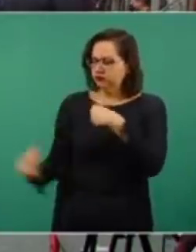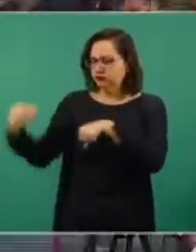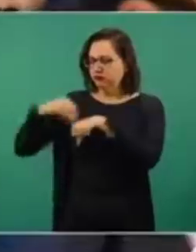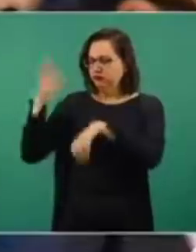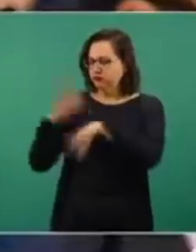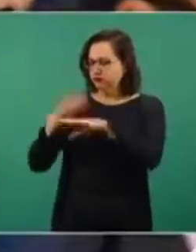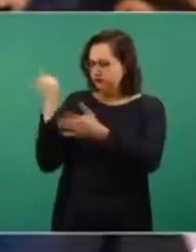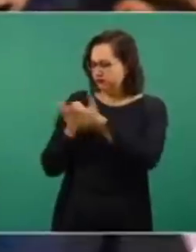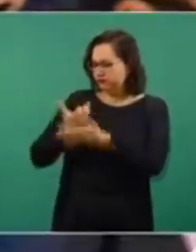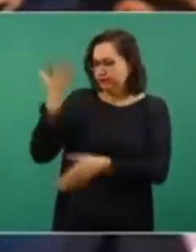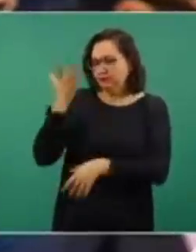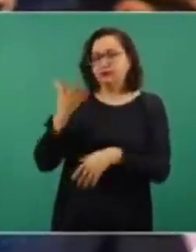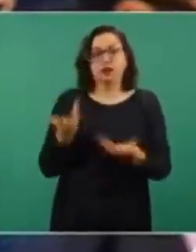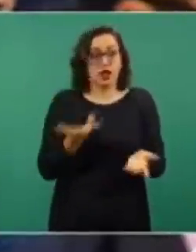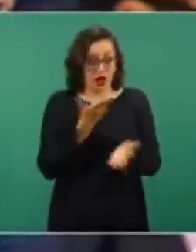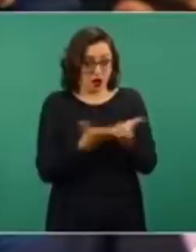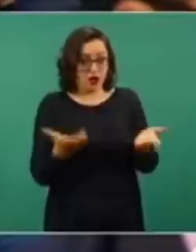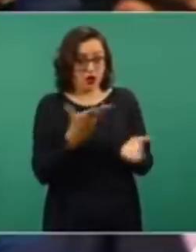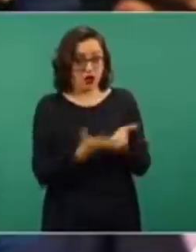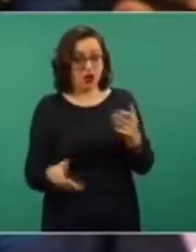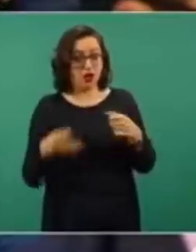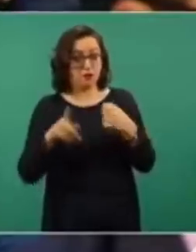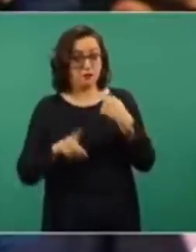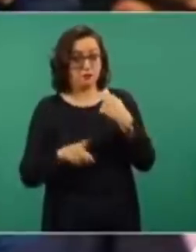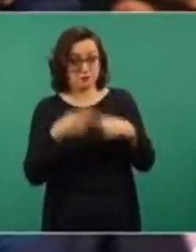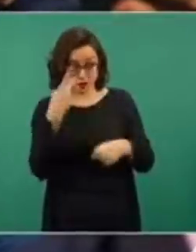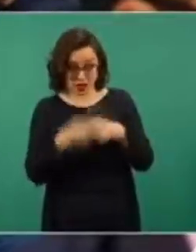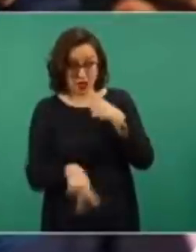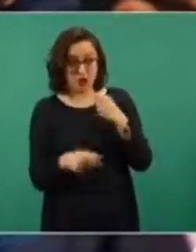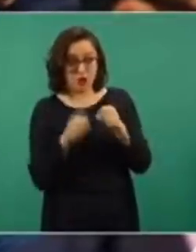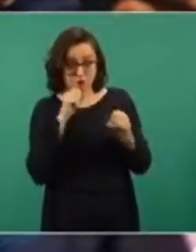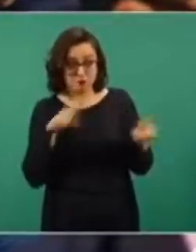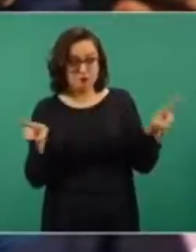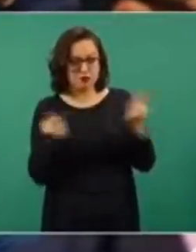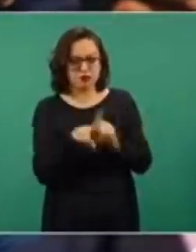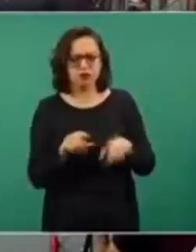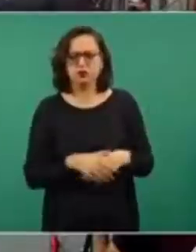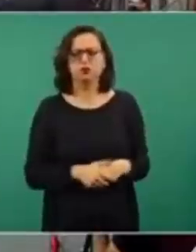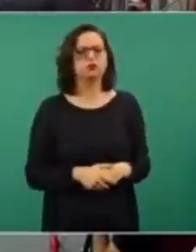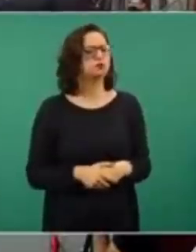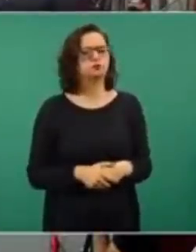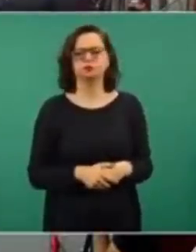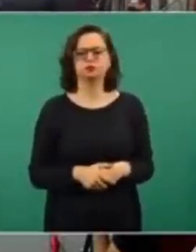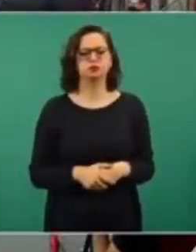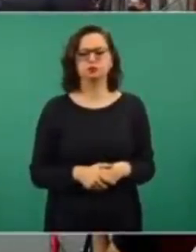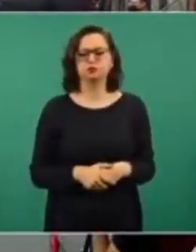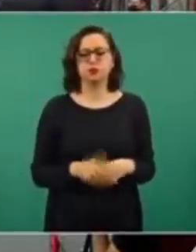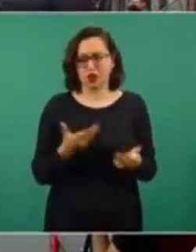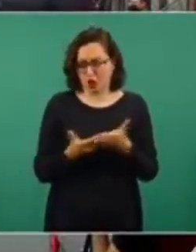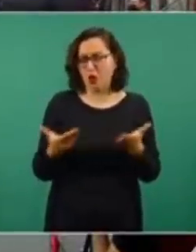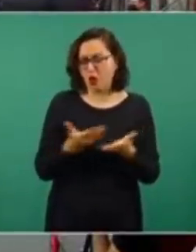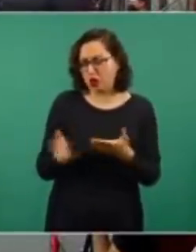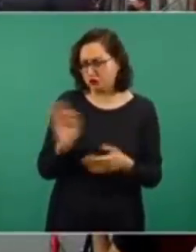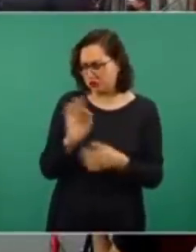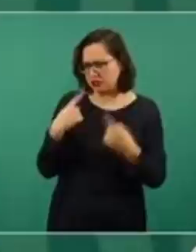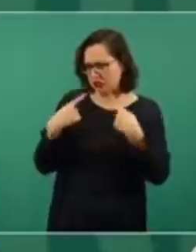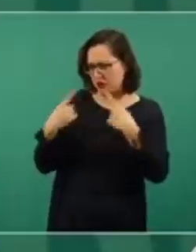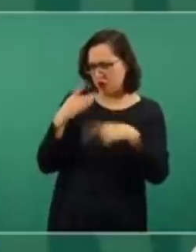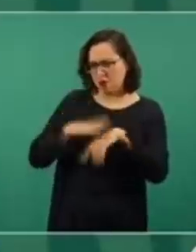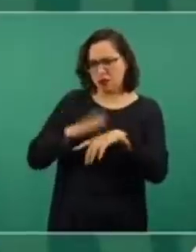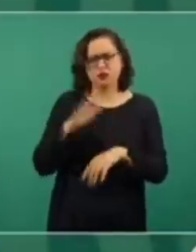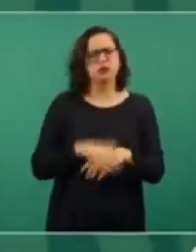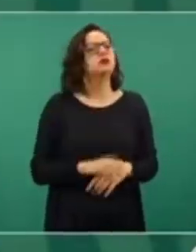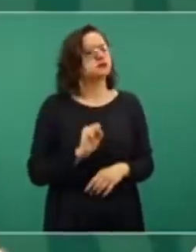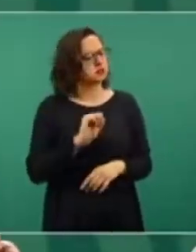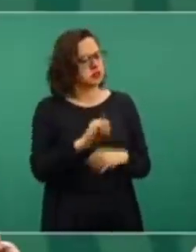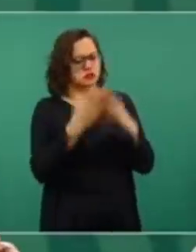menos, es mucho más de entablar comunicación, entiendo. Sí, no hay ningún problema y el presidente Trump nos respetó. Al fin.